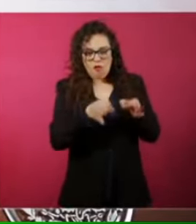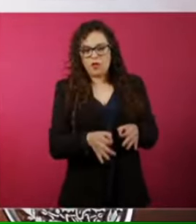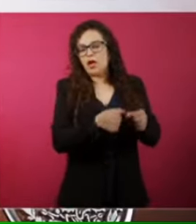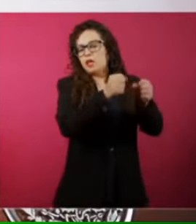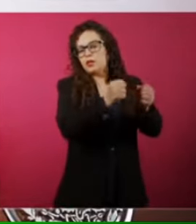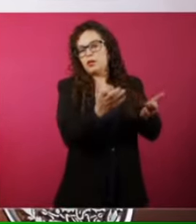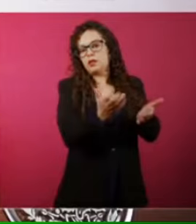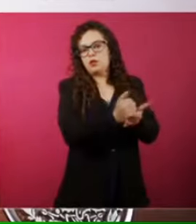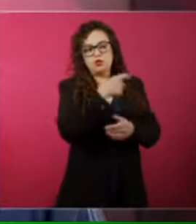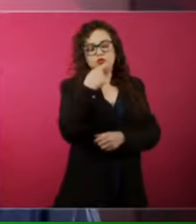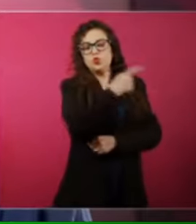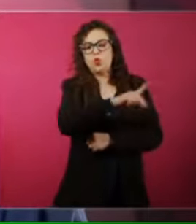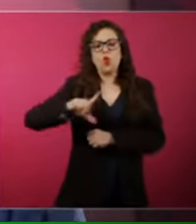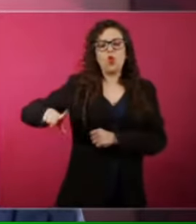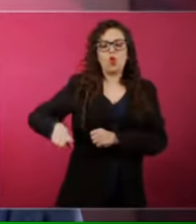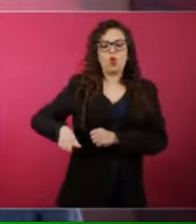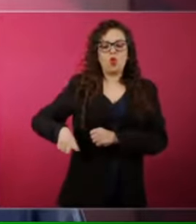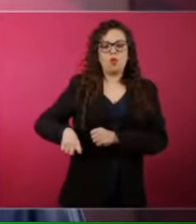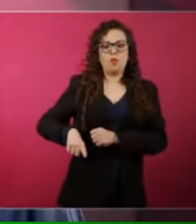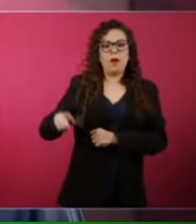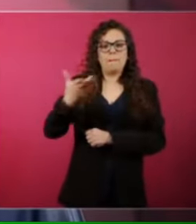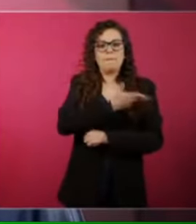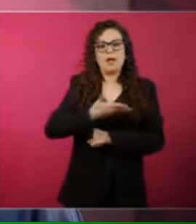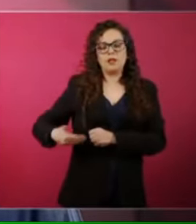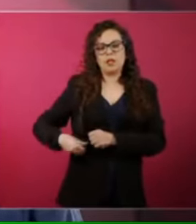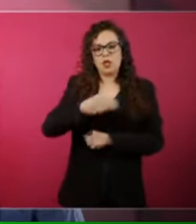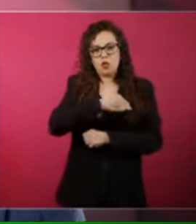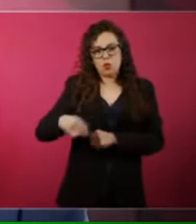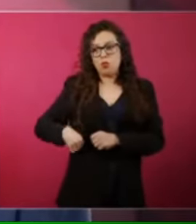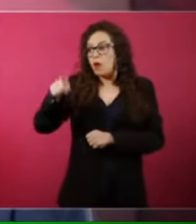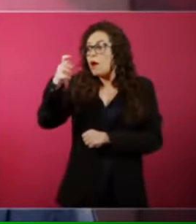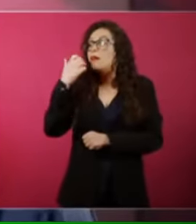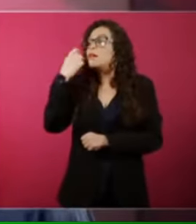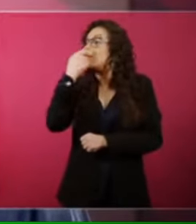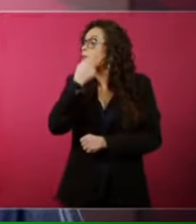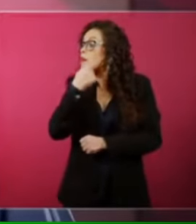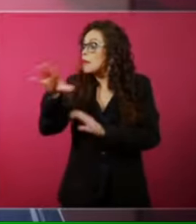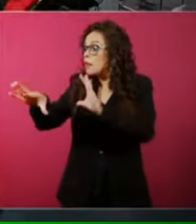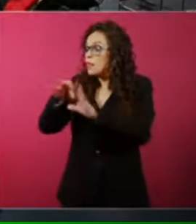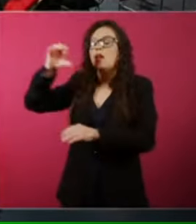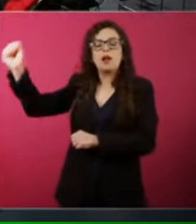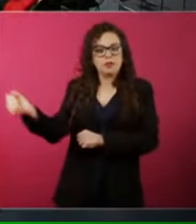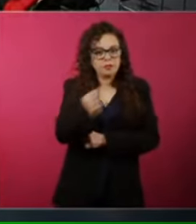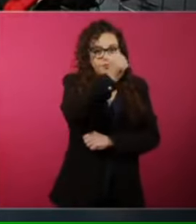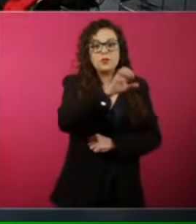del gobierno el candidato que quería el presidente municipal o el candidato que quería el gobernador